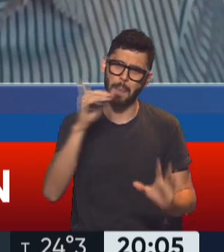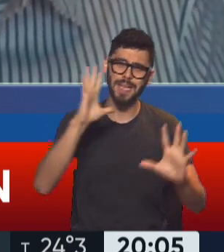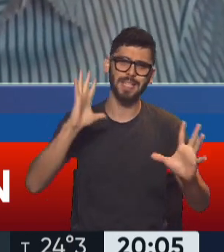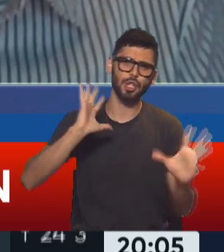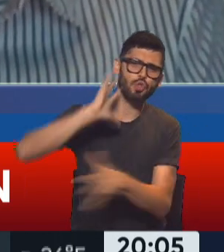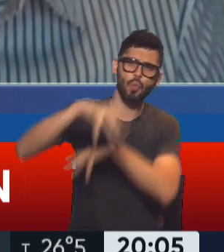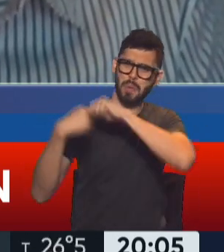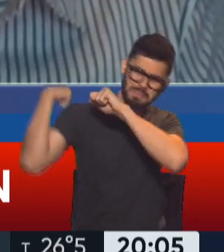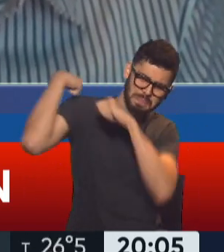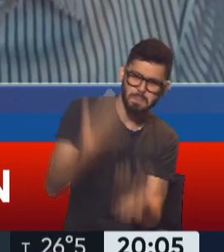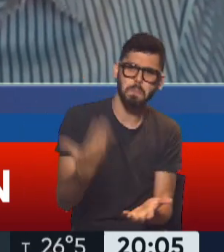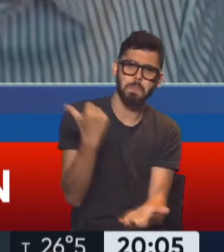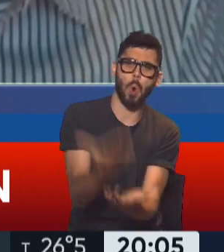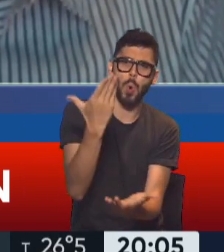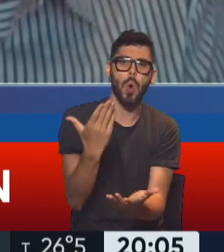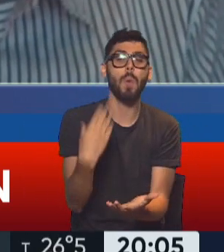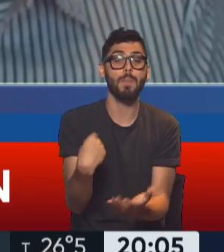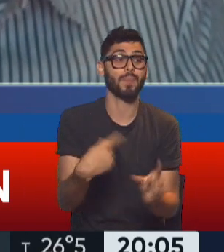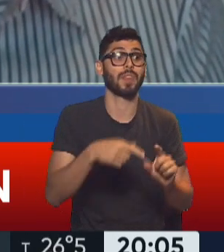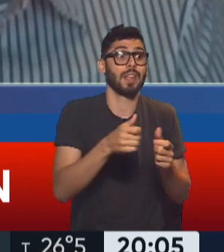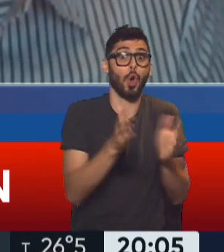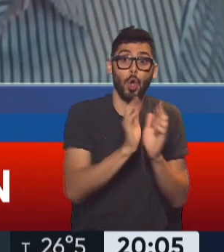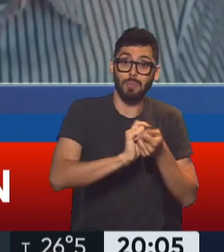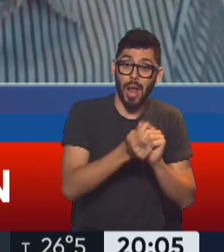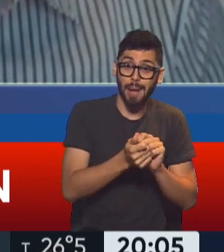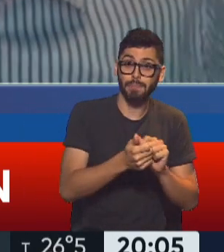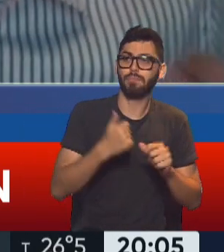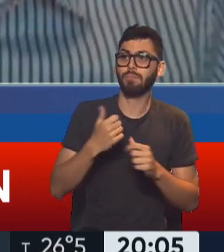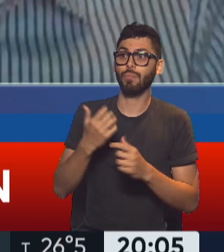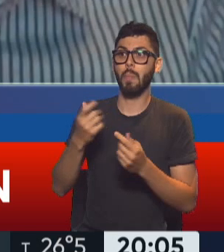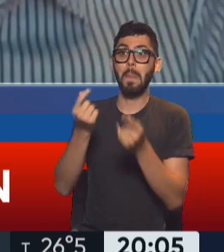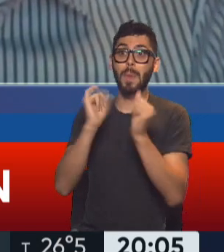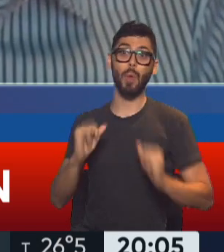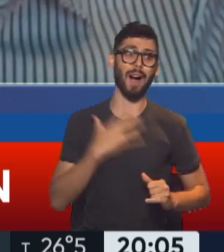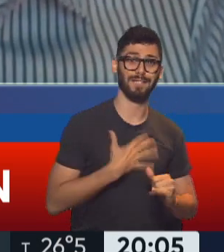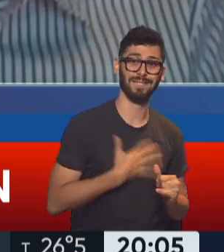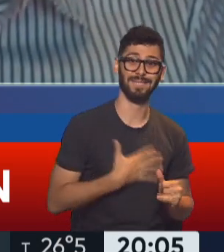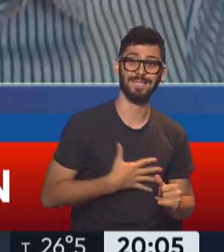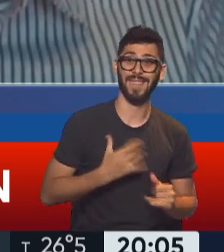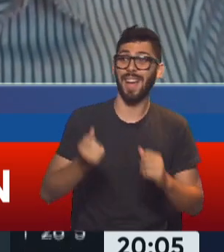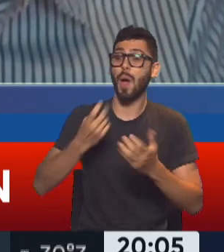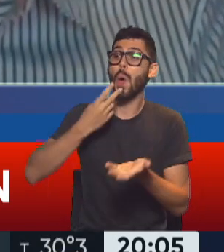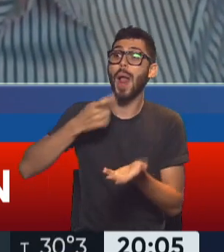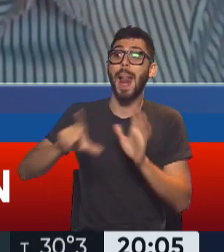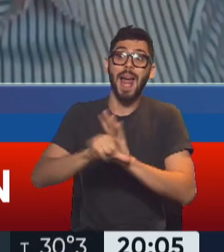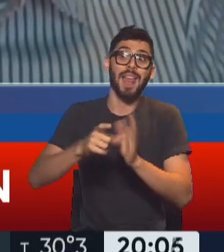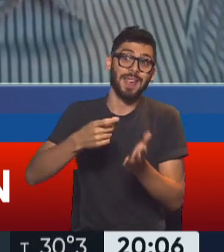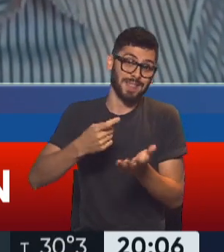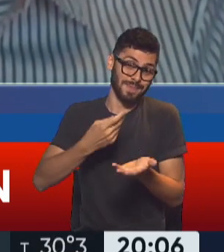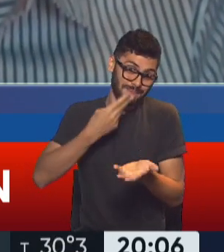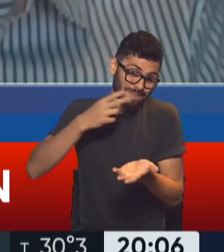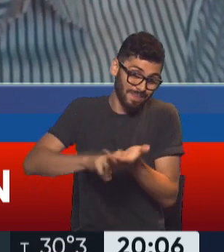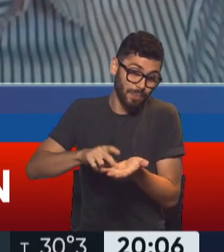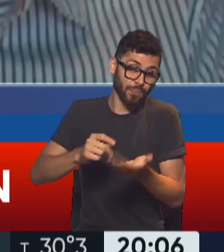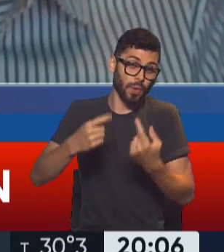tanto después de la victoria parlamentaria en discusión por el presupuesto que quisieron ir con la ley de bienes personales y lo que pasó fue que